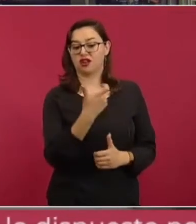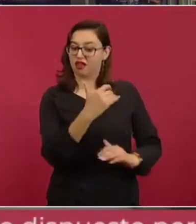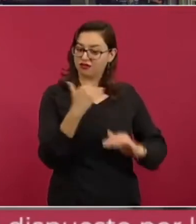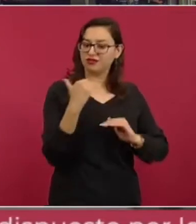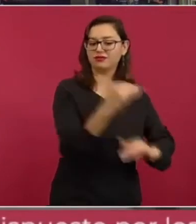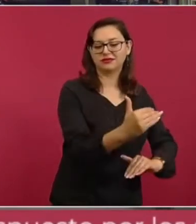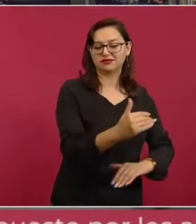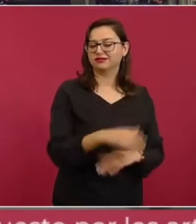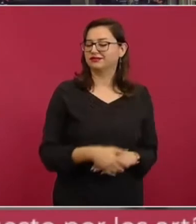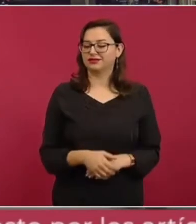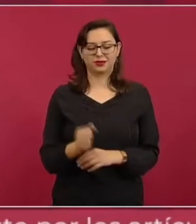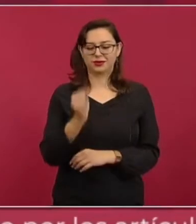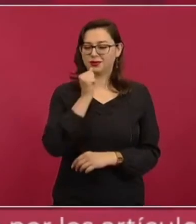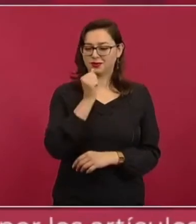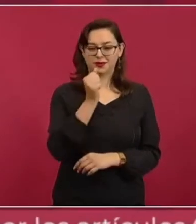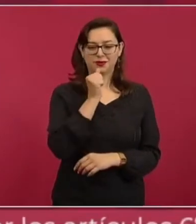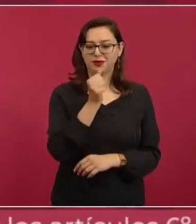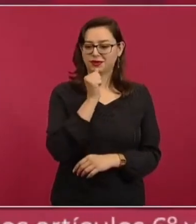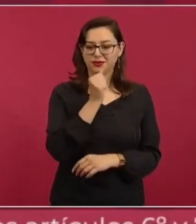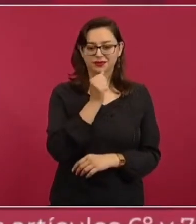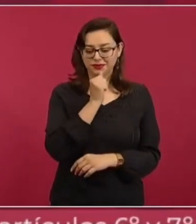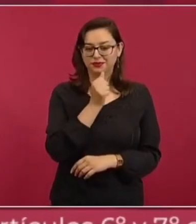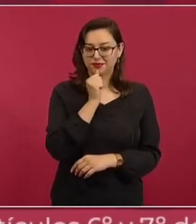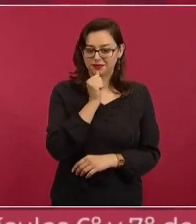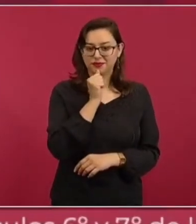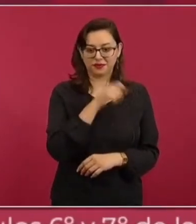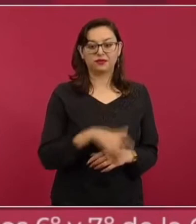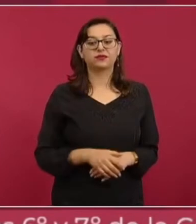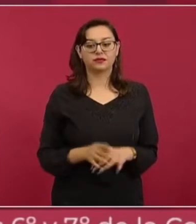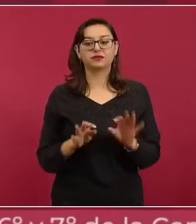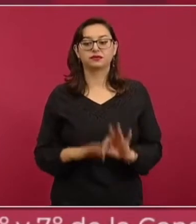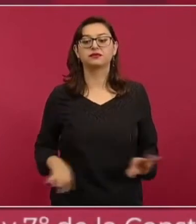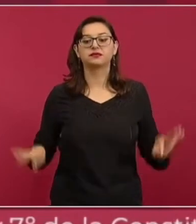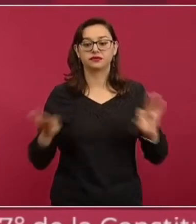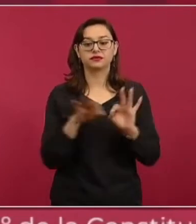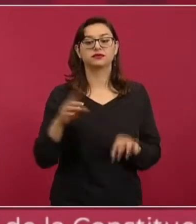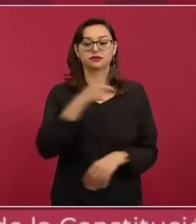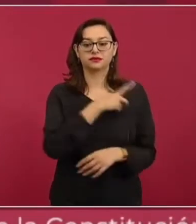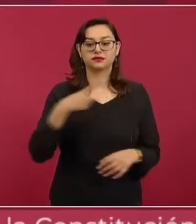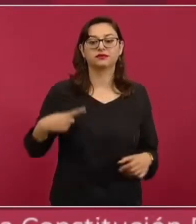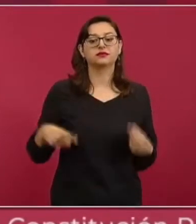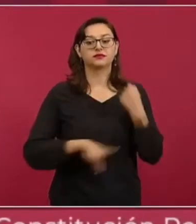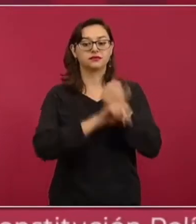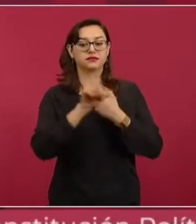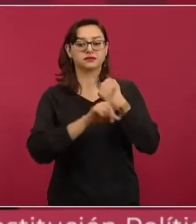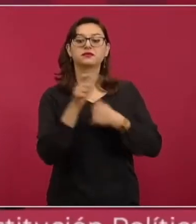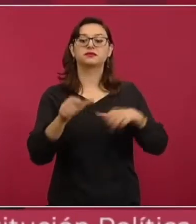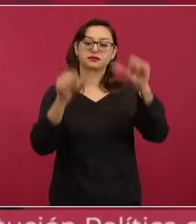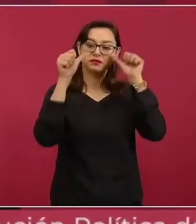que hacer es atender el problema de la mejor forma posible. Lo bueno